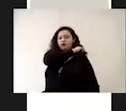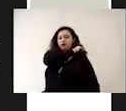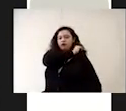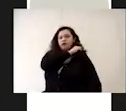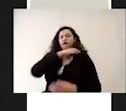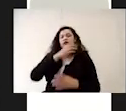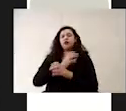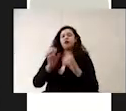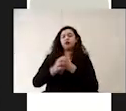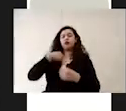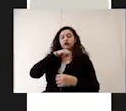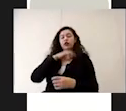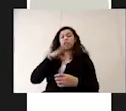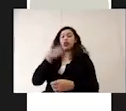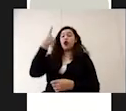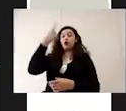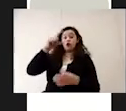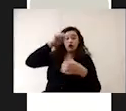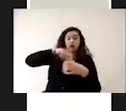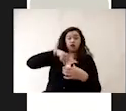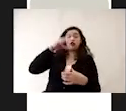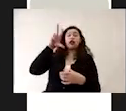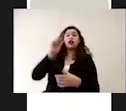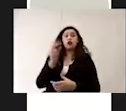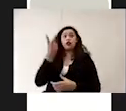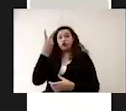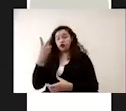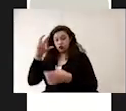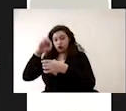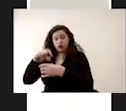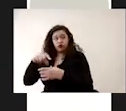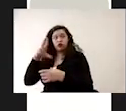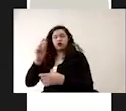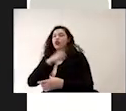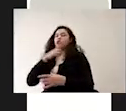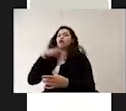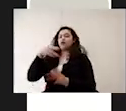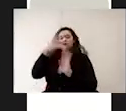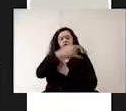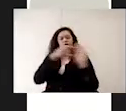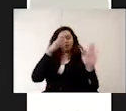dice que es una gota y no dos debemos respetar lo que dice la etiqueta de cada producto.